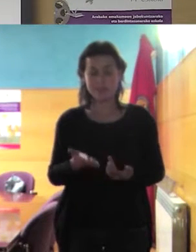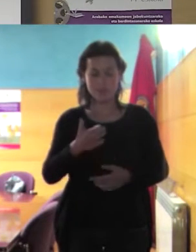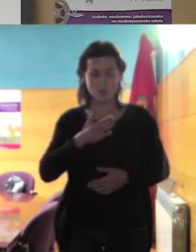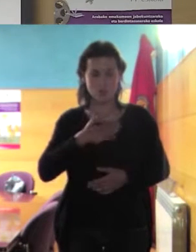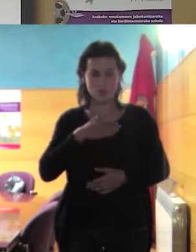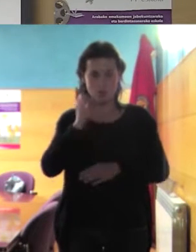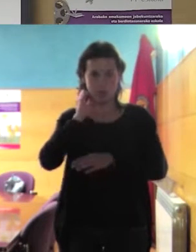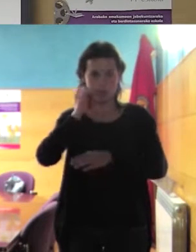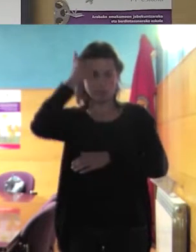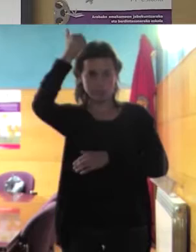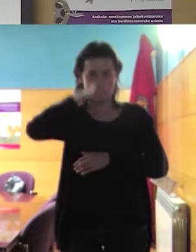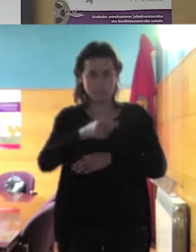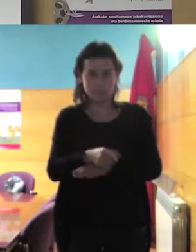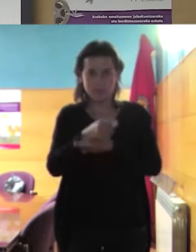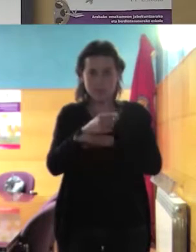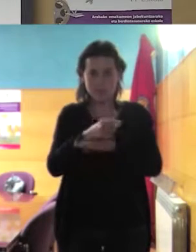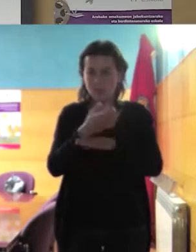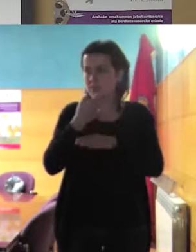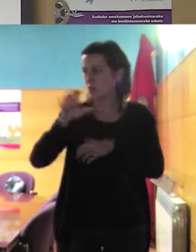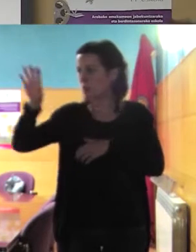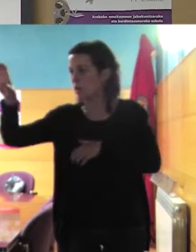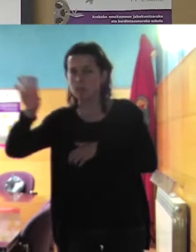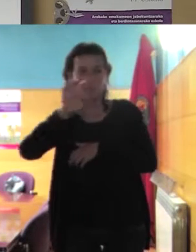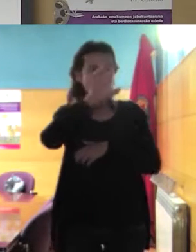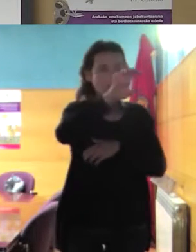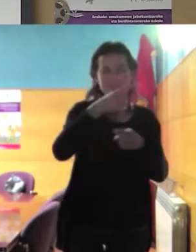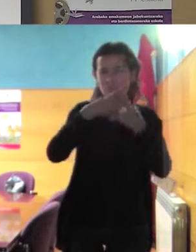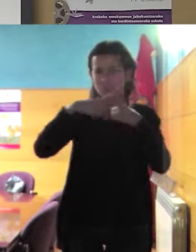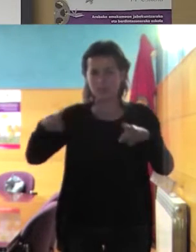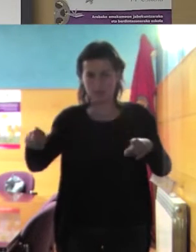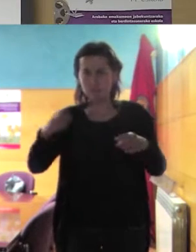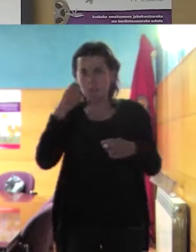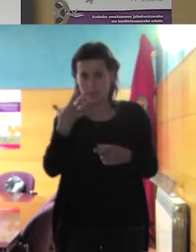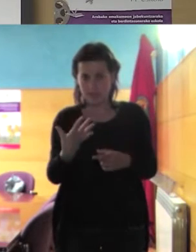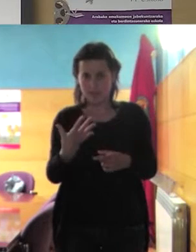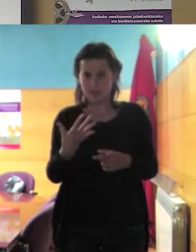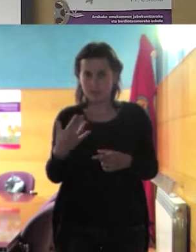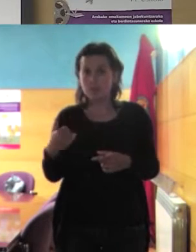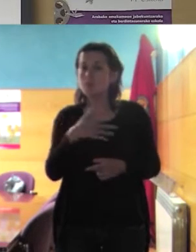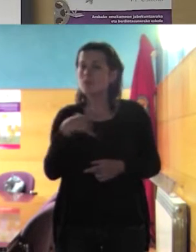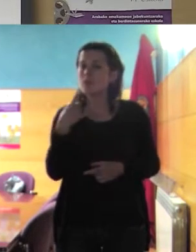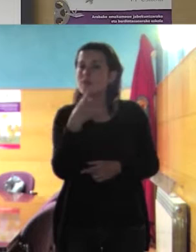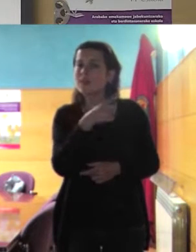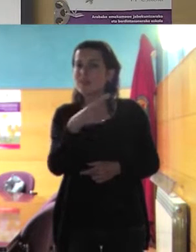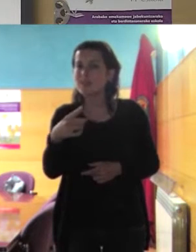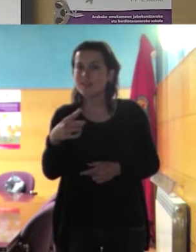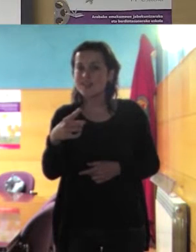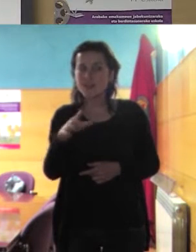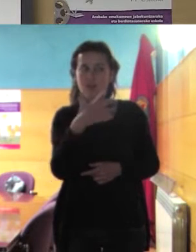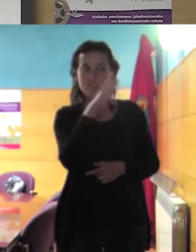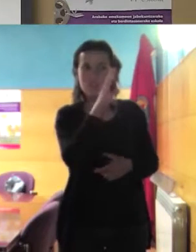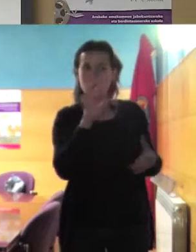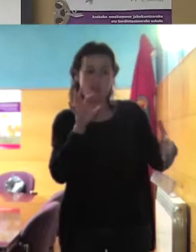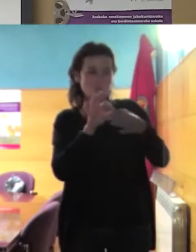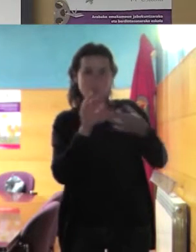son distintos y entonces lo que se ponen en este país y lo que se ponen en aquel y en aquel otro pero lo que os estoy diciendo de incoherencia con la temperatura la